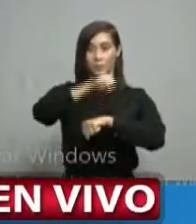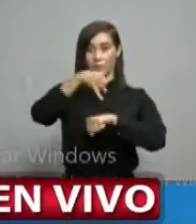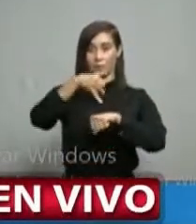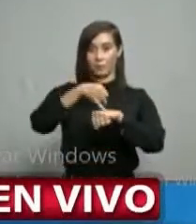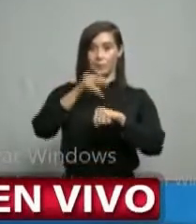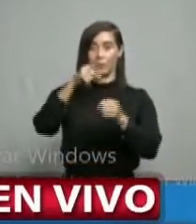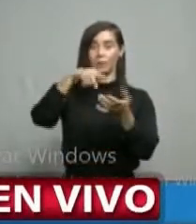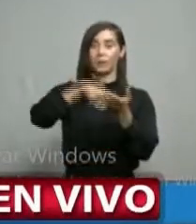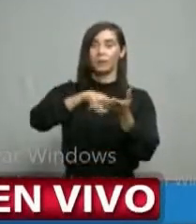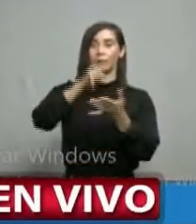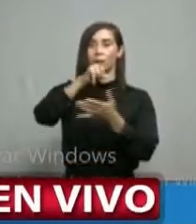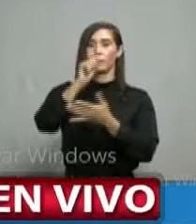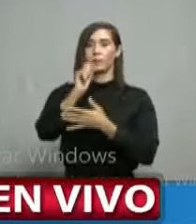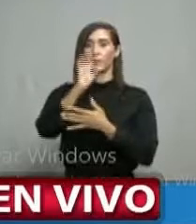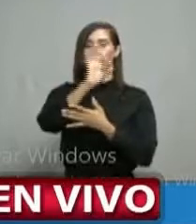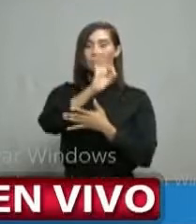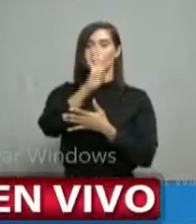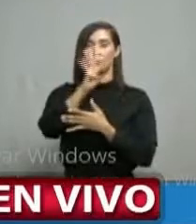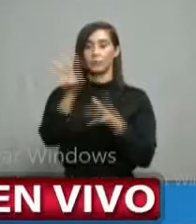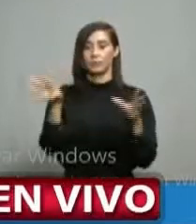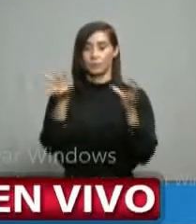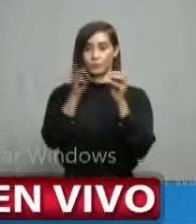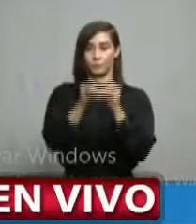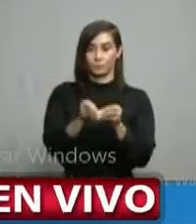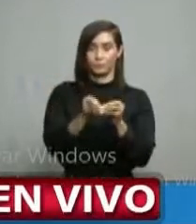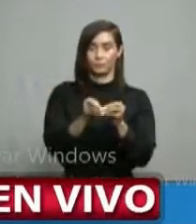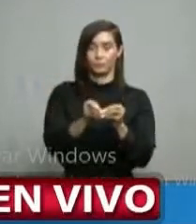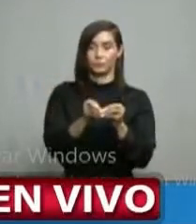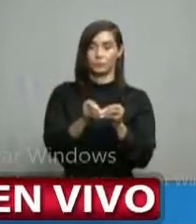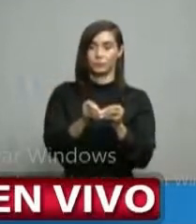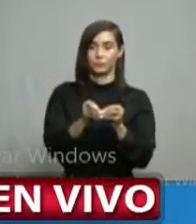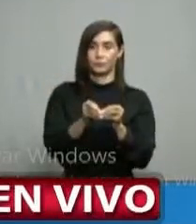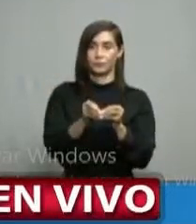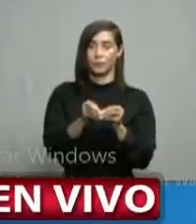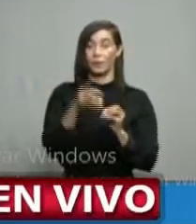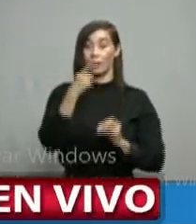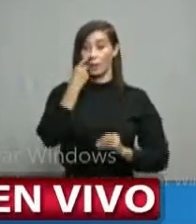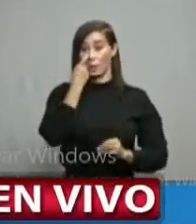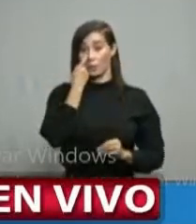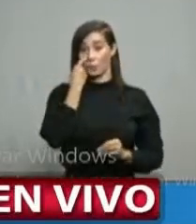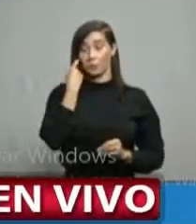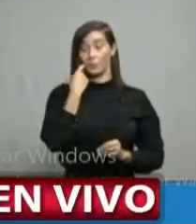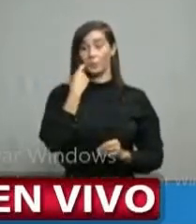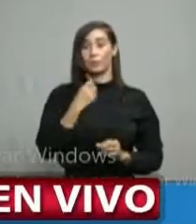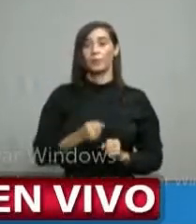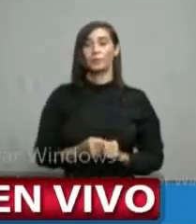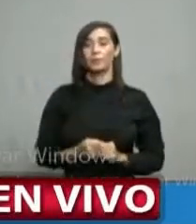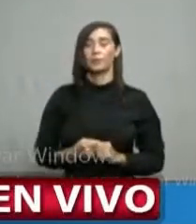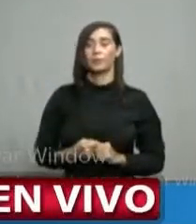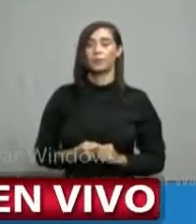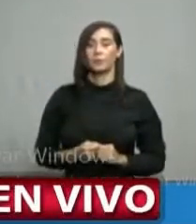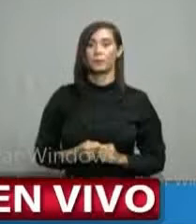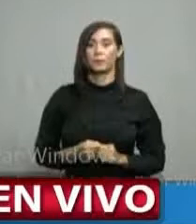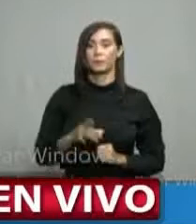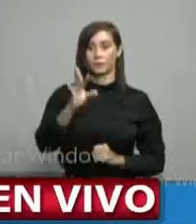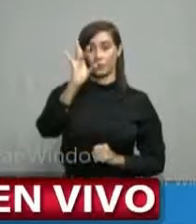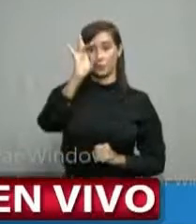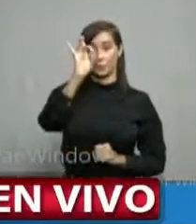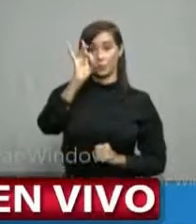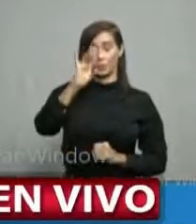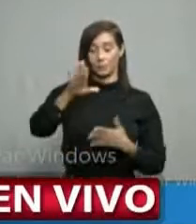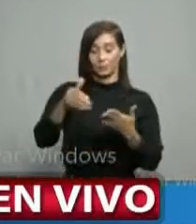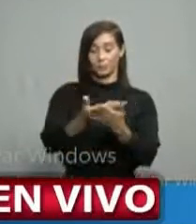1.194 acumulados,.194 8